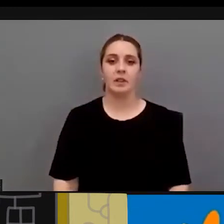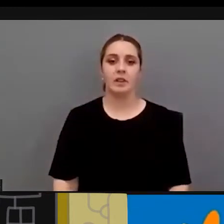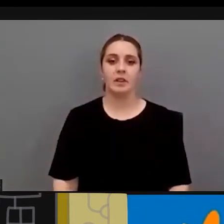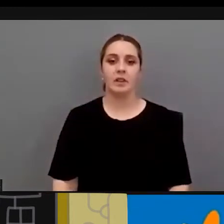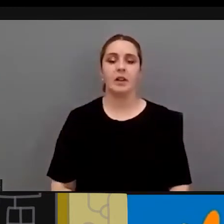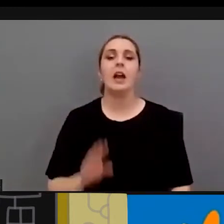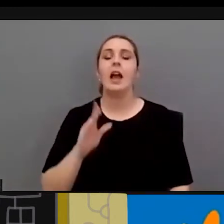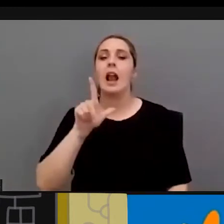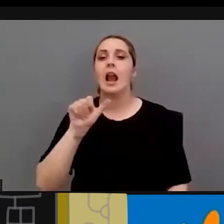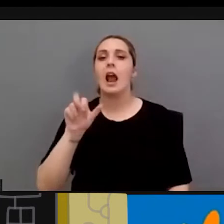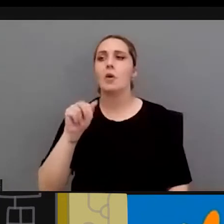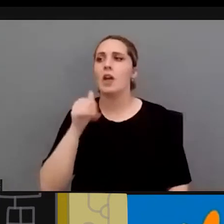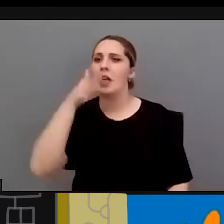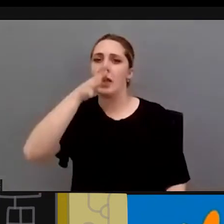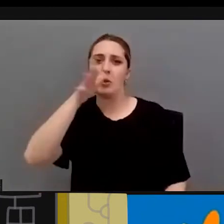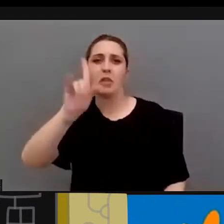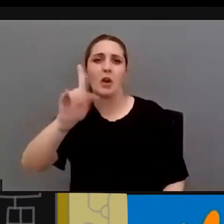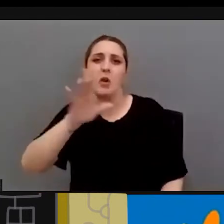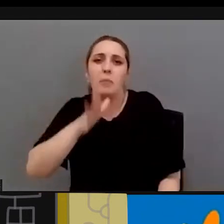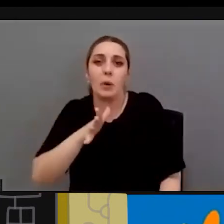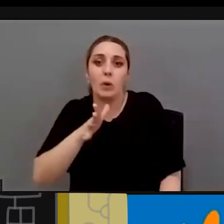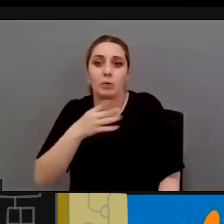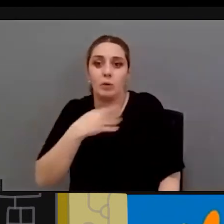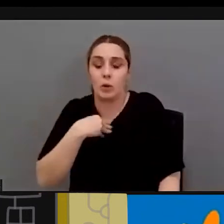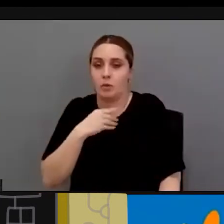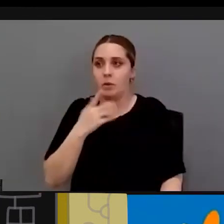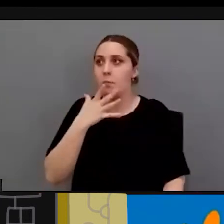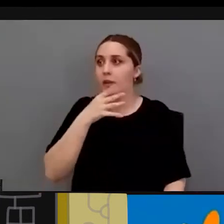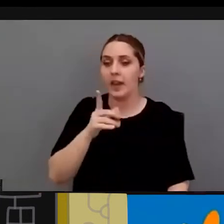mi pregunta ¿por qué no no sé no es fácil